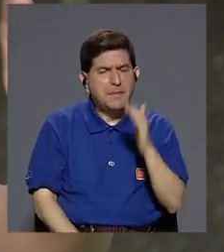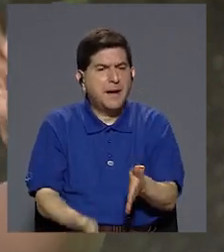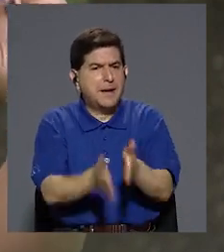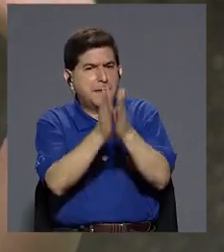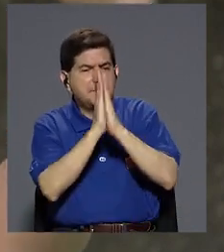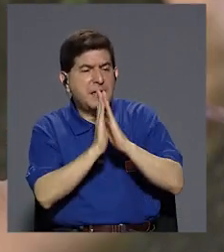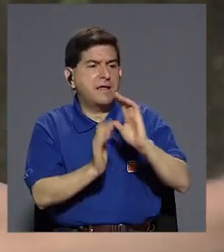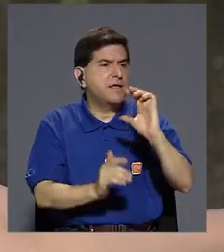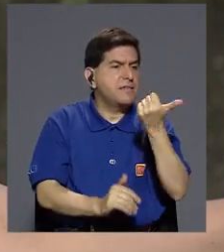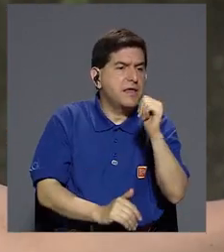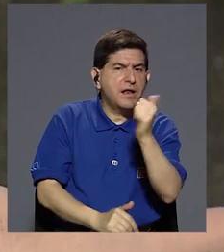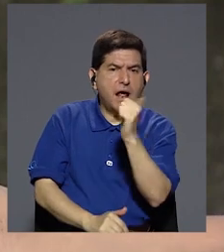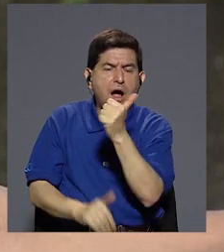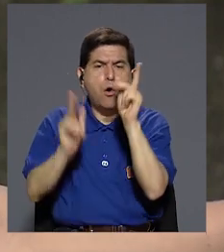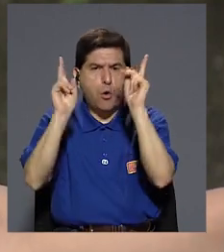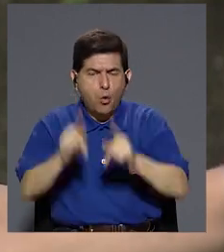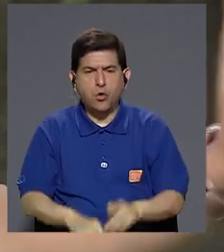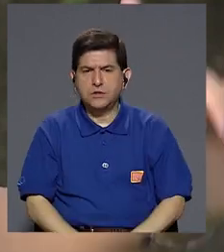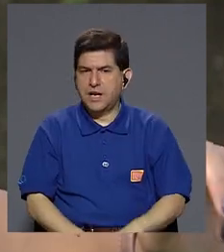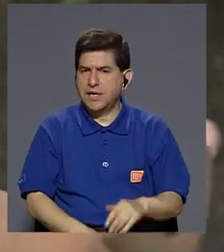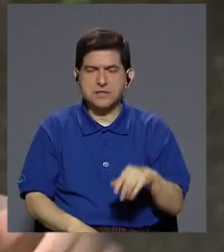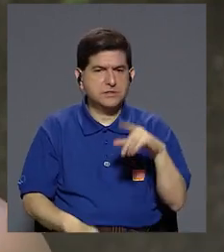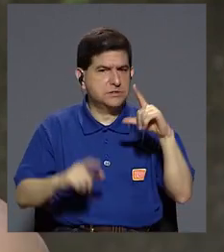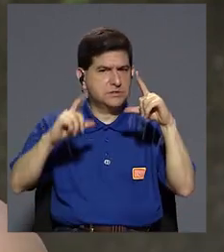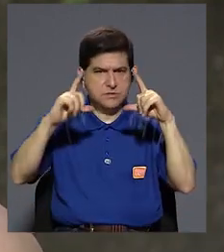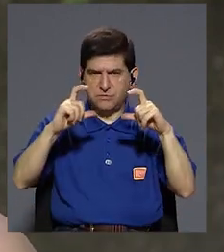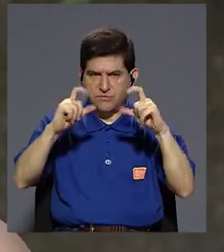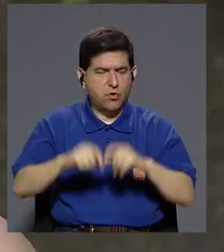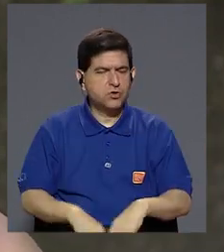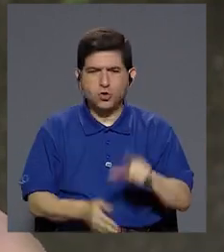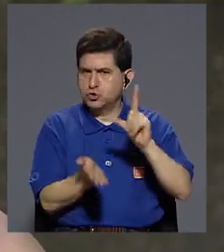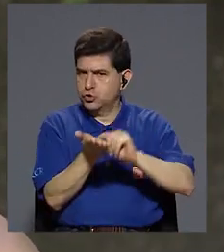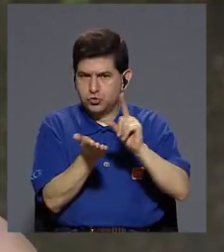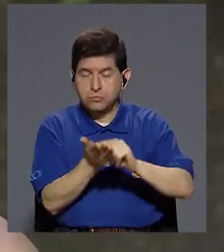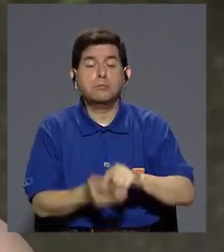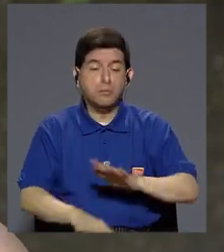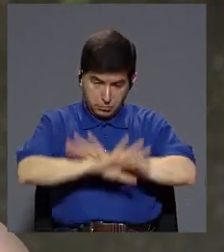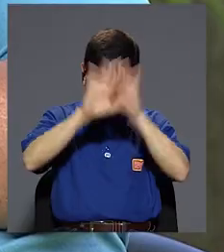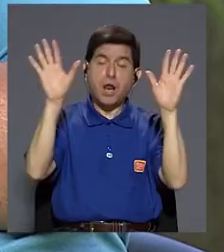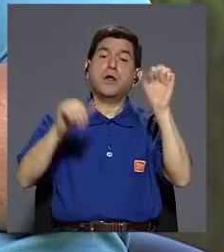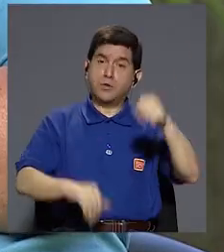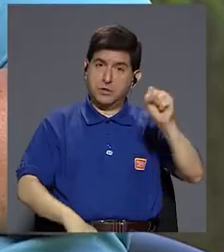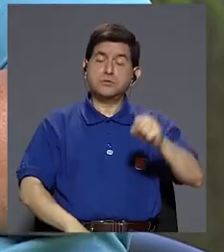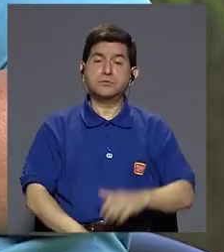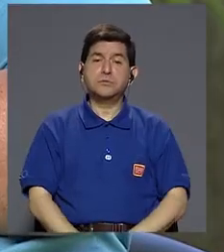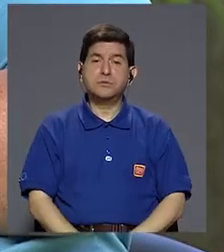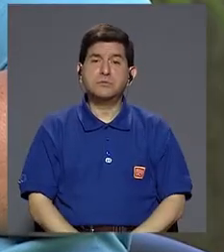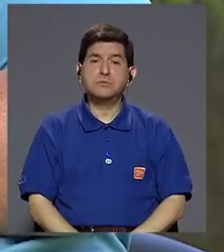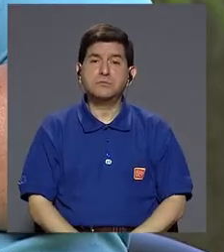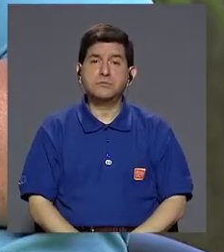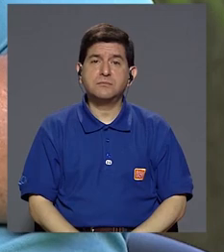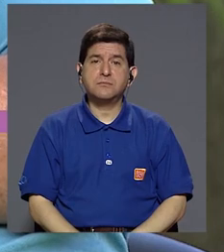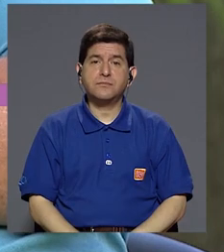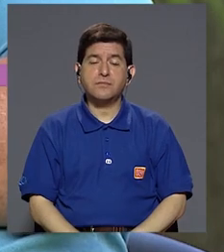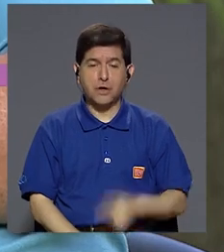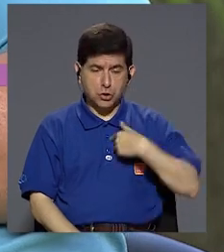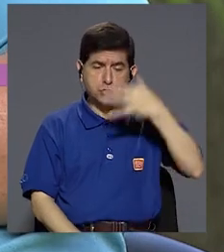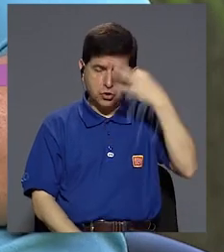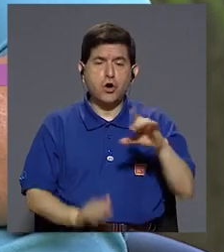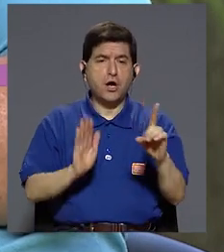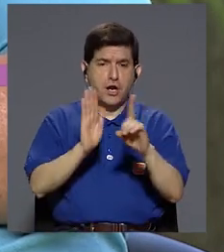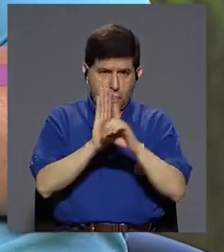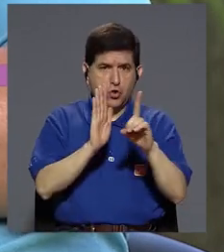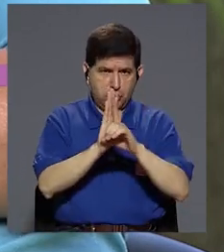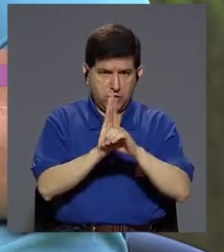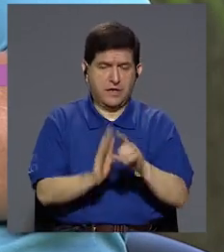de pedirle a otros, entonces, que no publiquen? Totalmente, claro. Me parece que es un